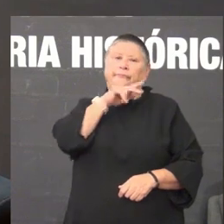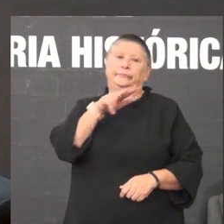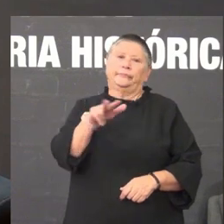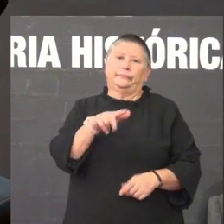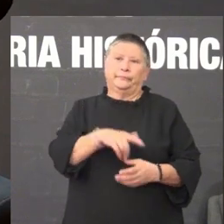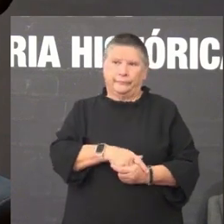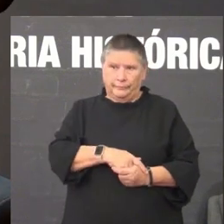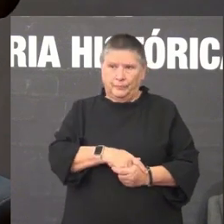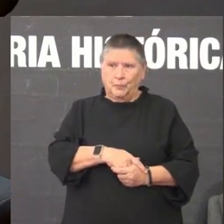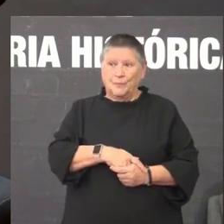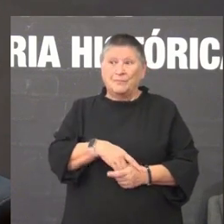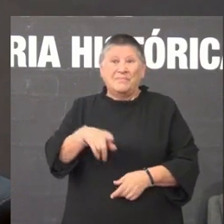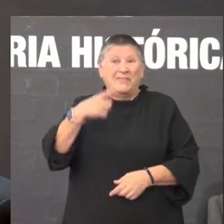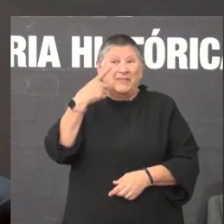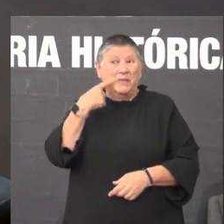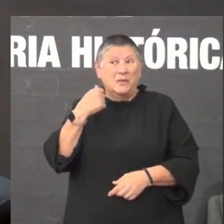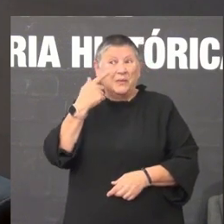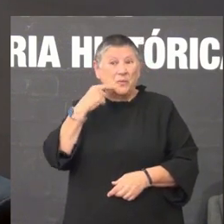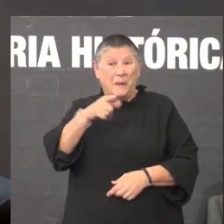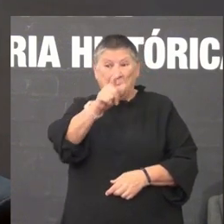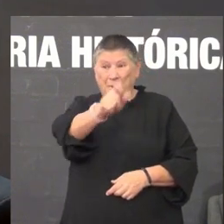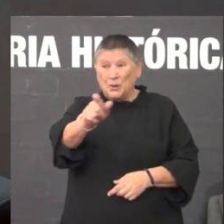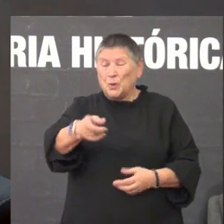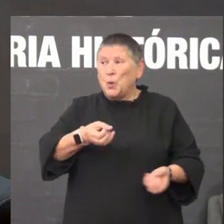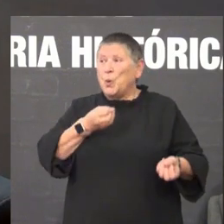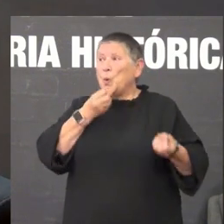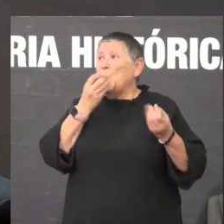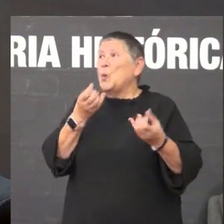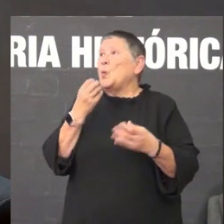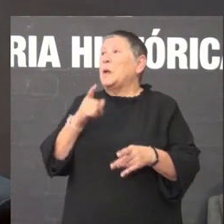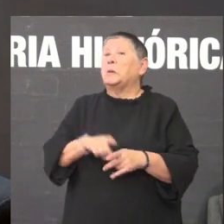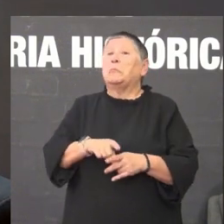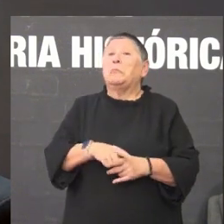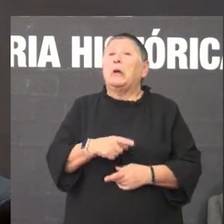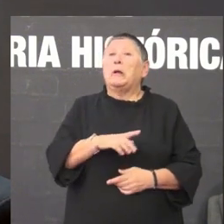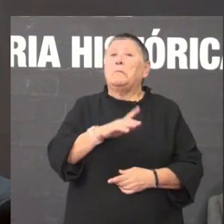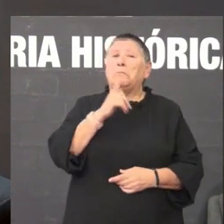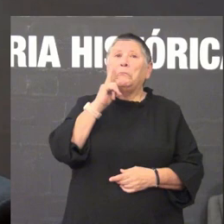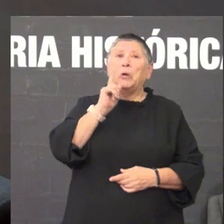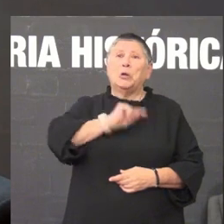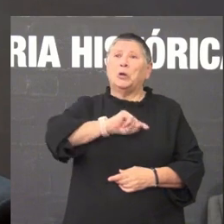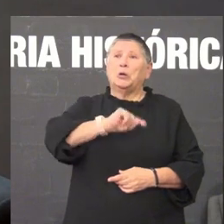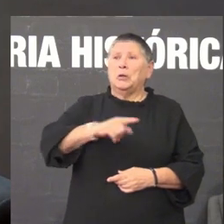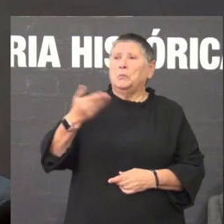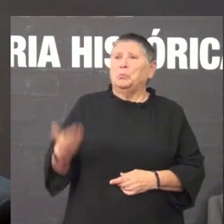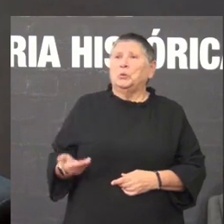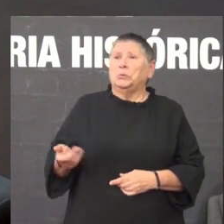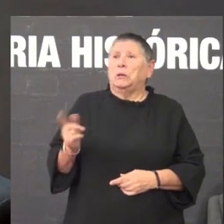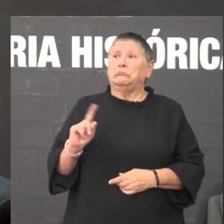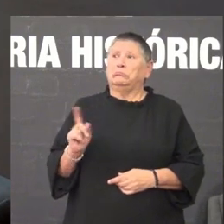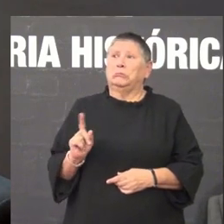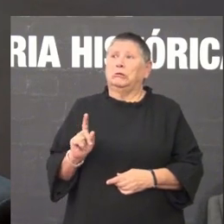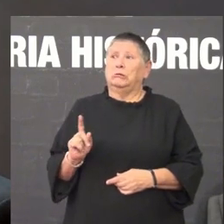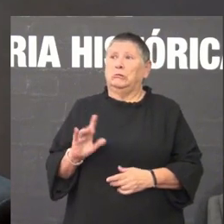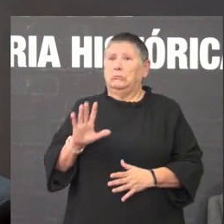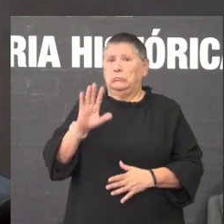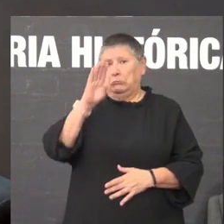e o habitual é que as persoas cando contan iso contano como quitando lle importancia como dicindo bah non tivo tanta importancia